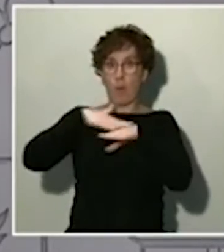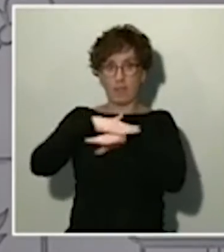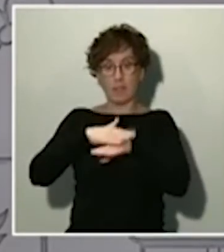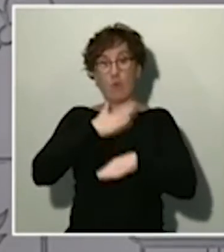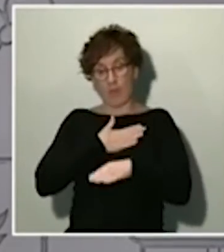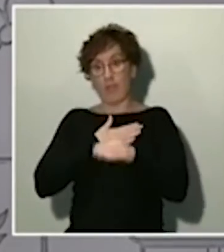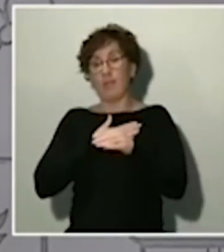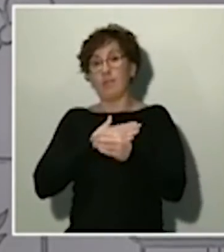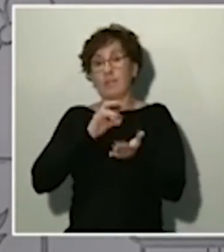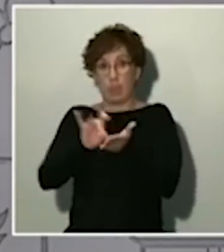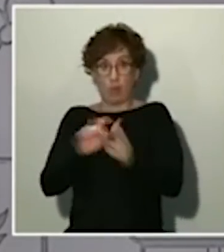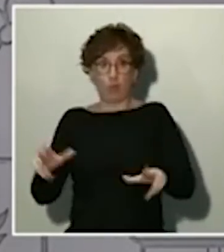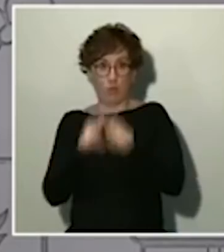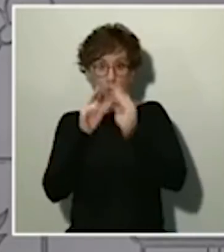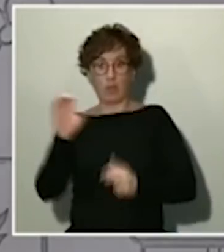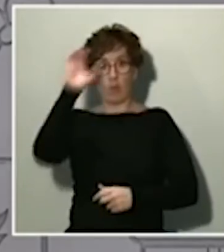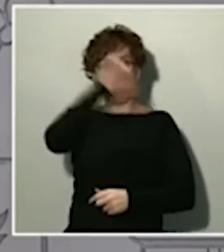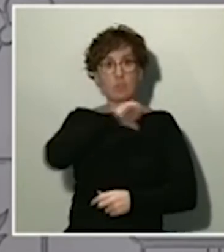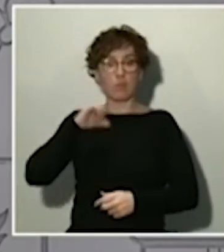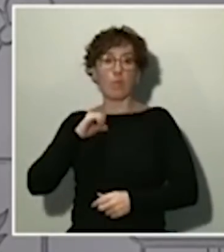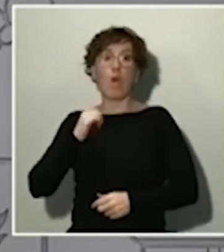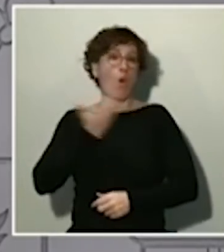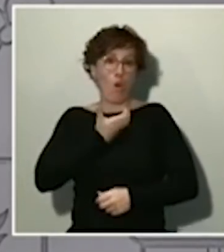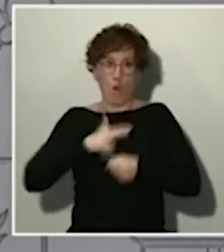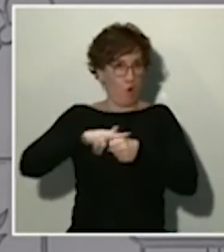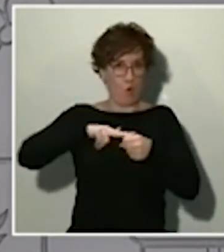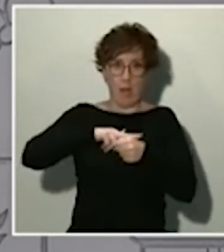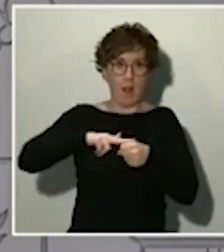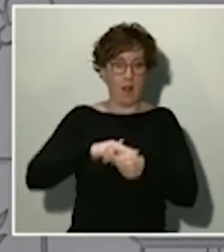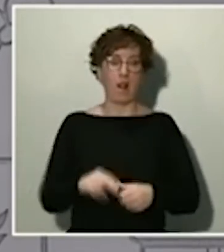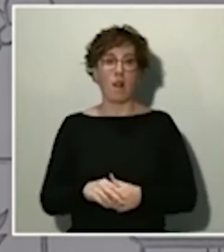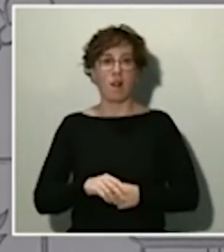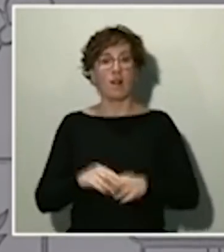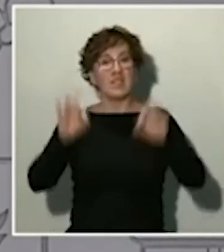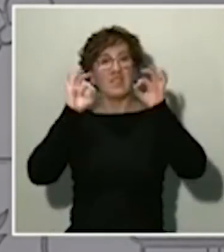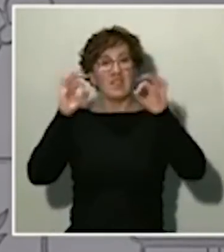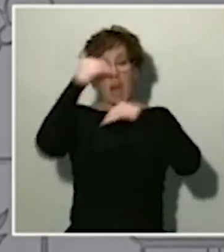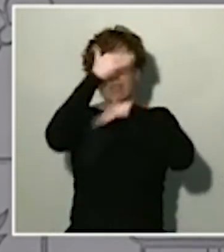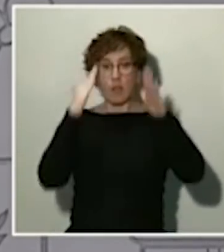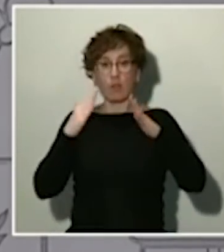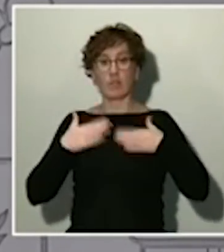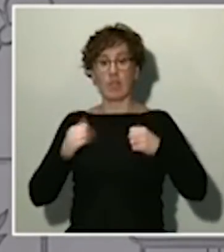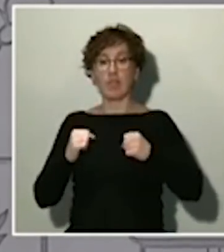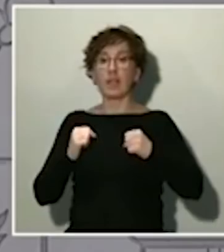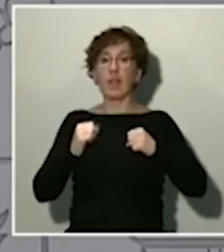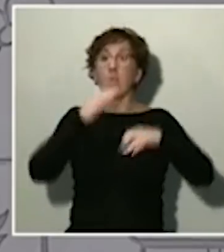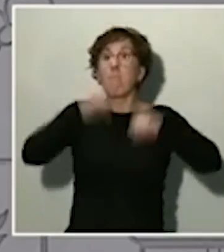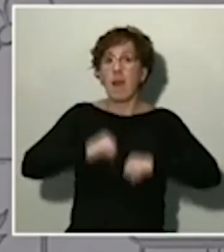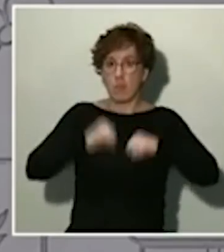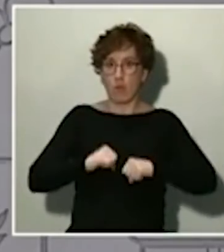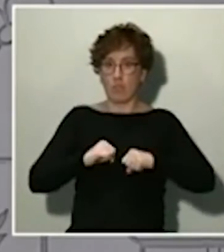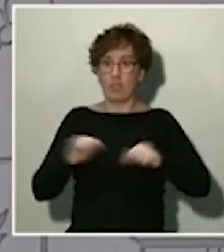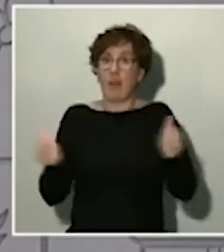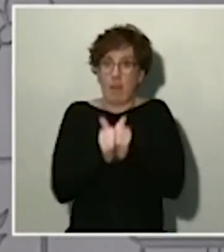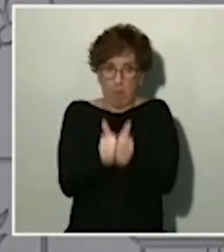autónomas y de los entes locales, con especial atención a la asistencia sanitaria de las personas mayores, de las personas dependientes, que son